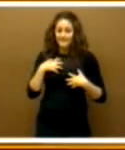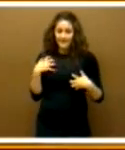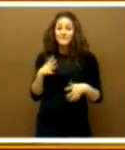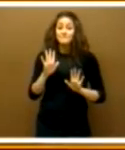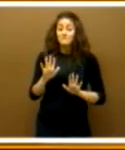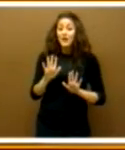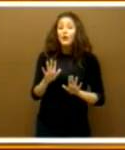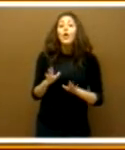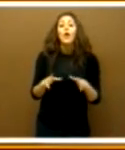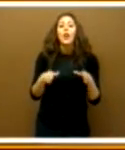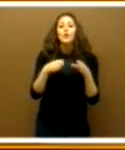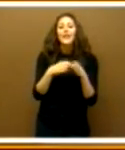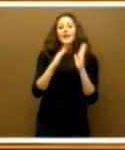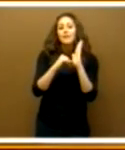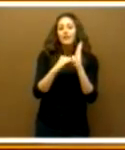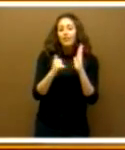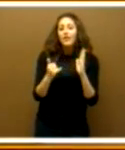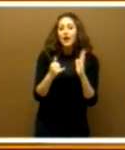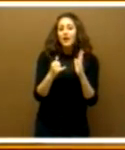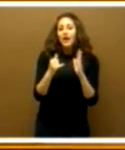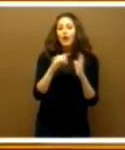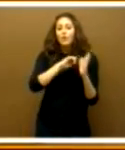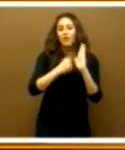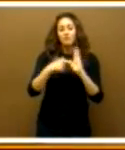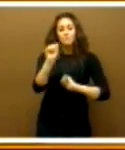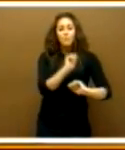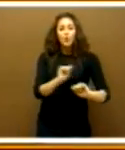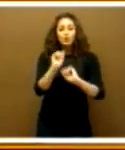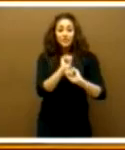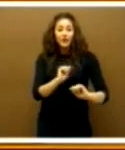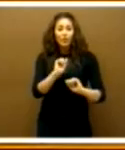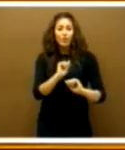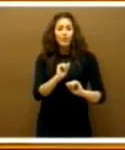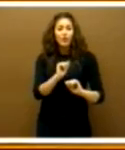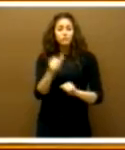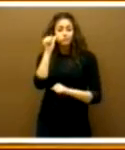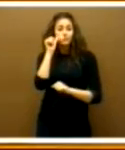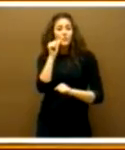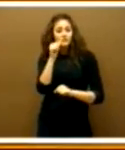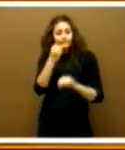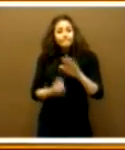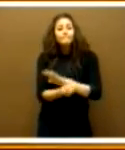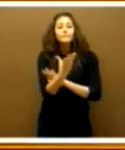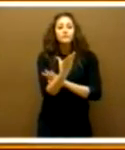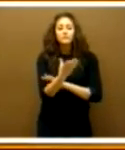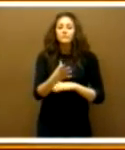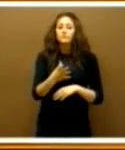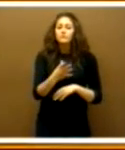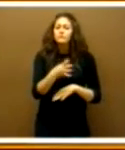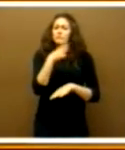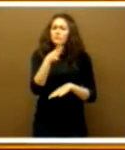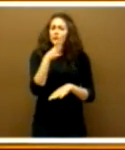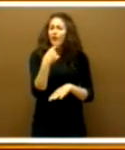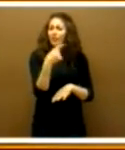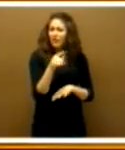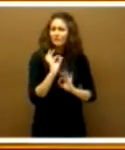valenciana que ha desarrollado, pues, una ley de protección a la maternidad. ¿Y por qué hago referencia a